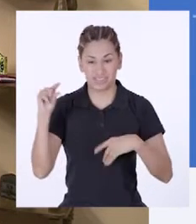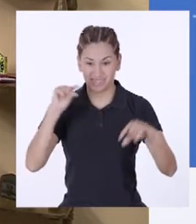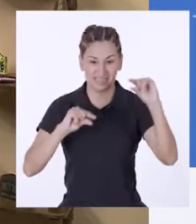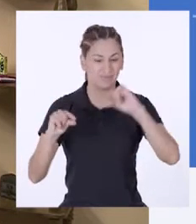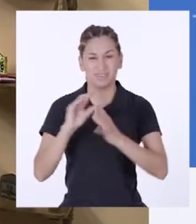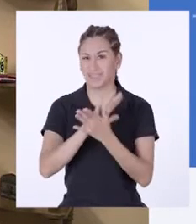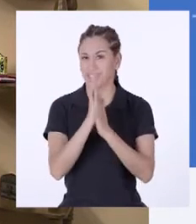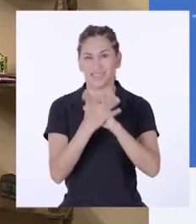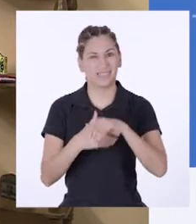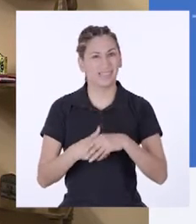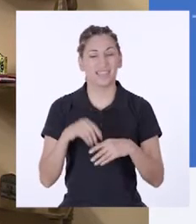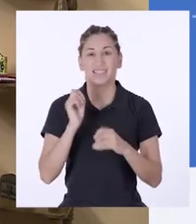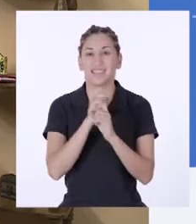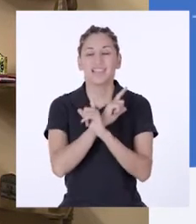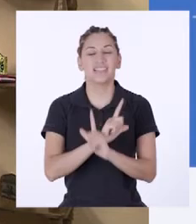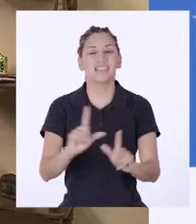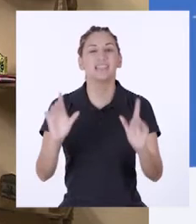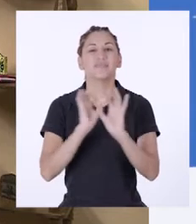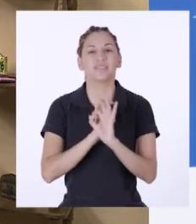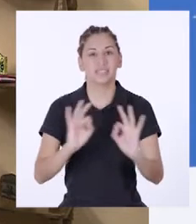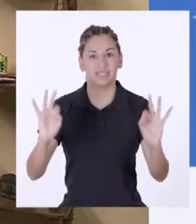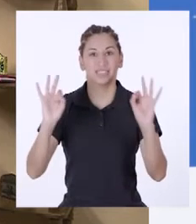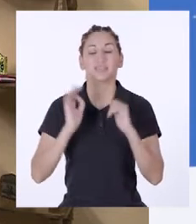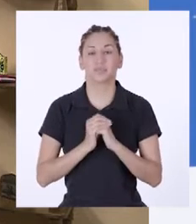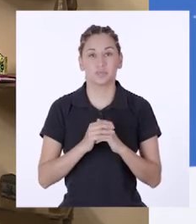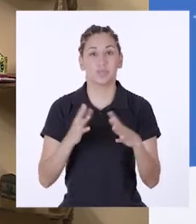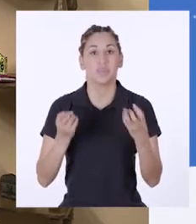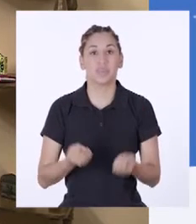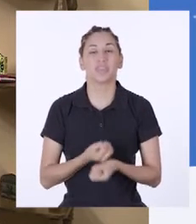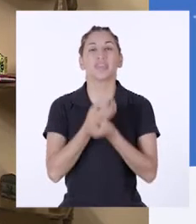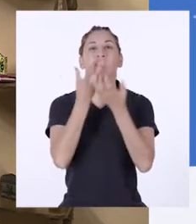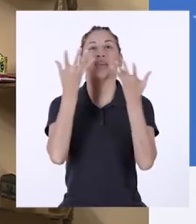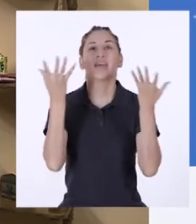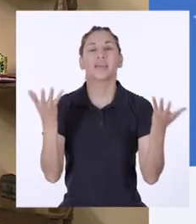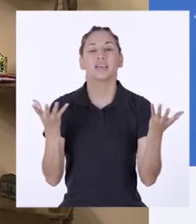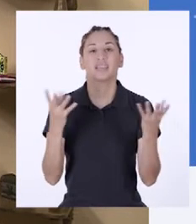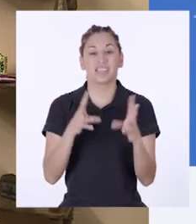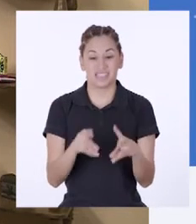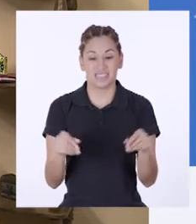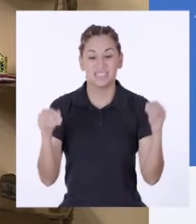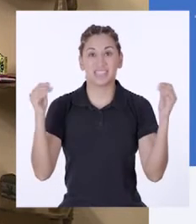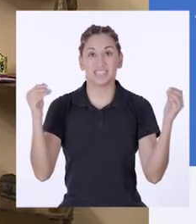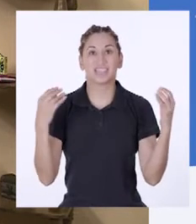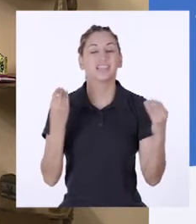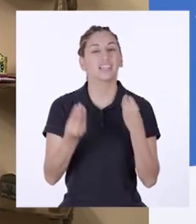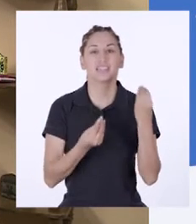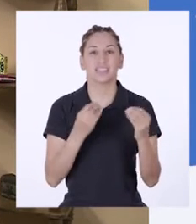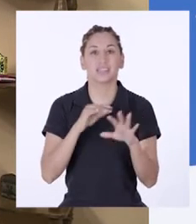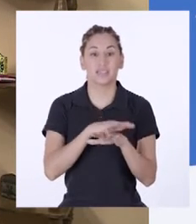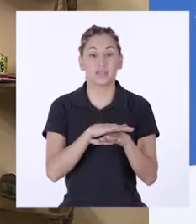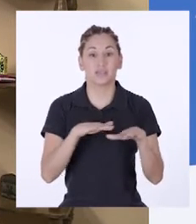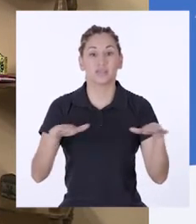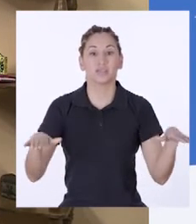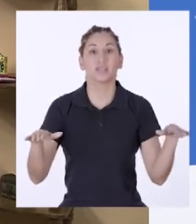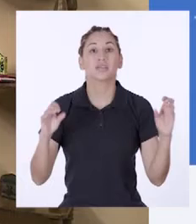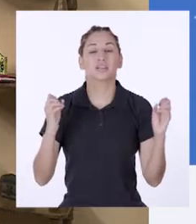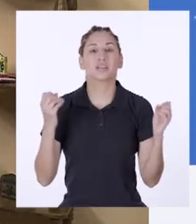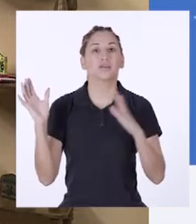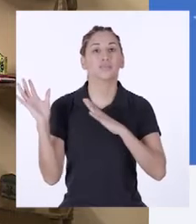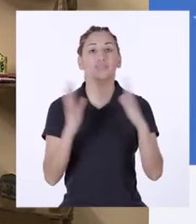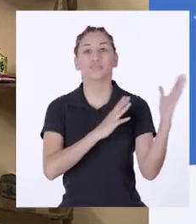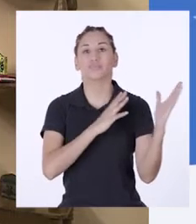sin compuestos químicos y libre de patógenos. Produce efectos en la estructura del suelo, de manera que mantiene una